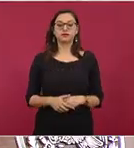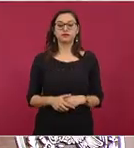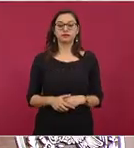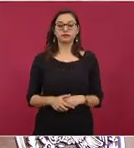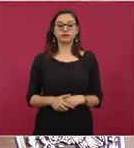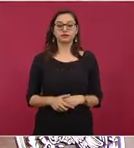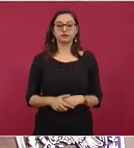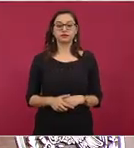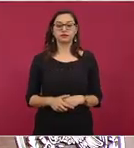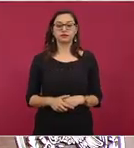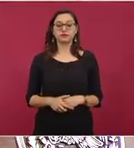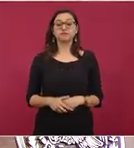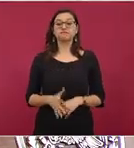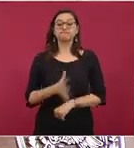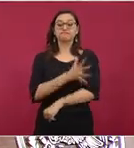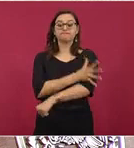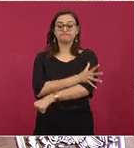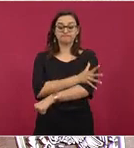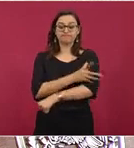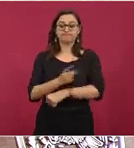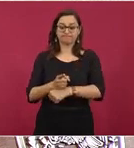la honestidad